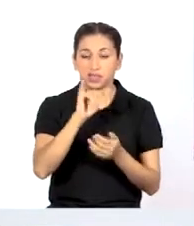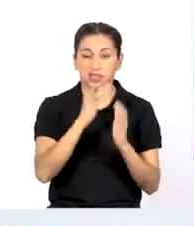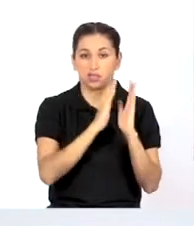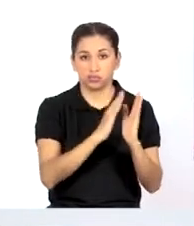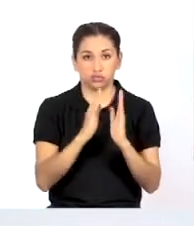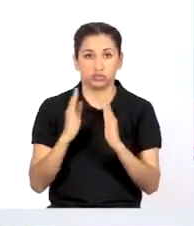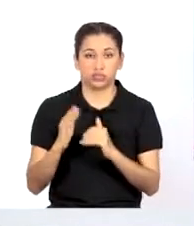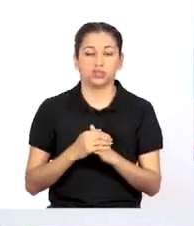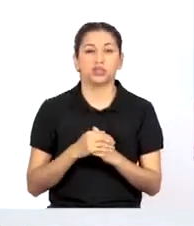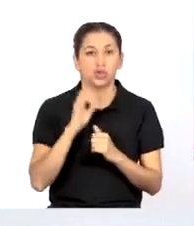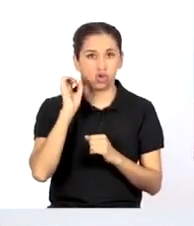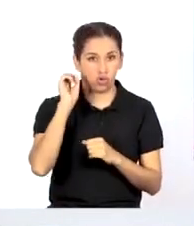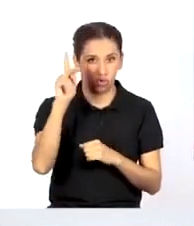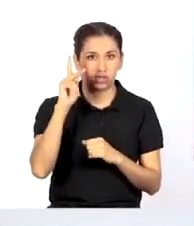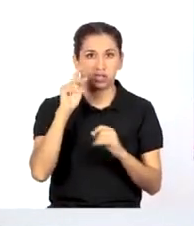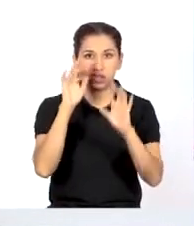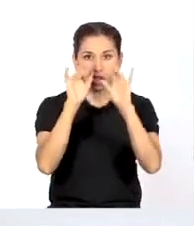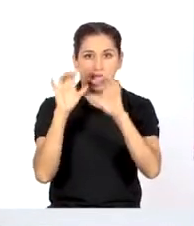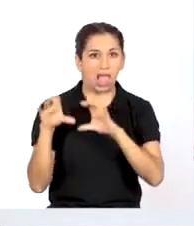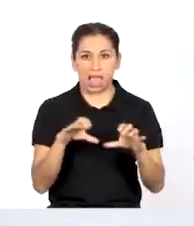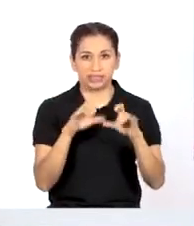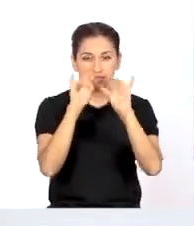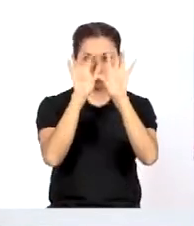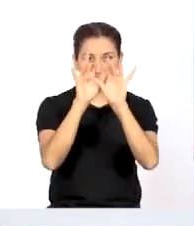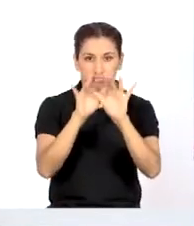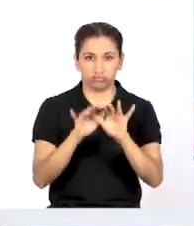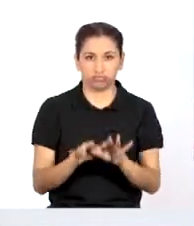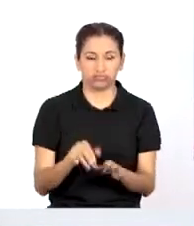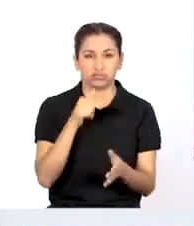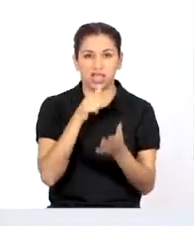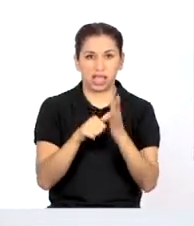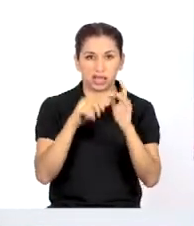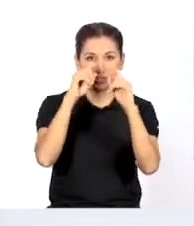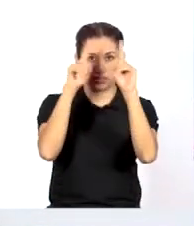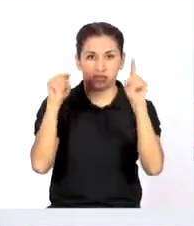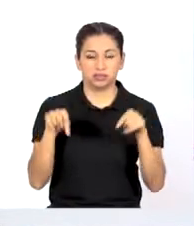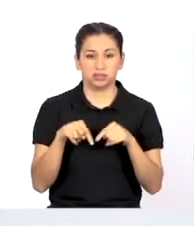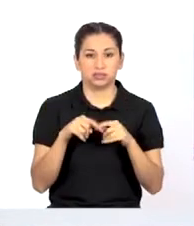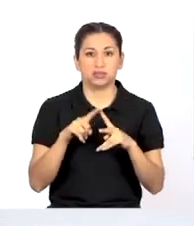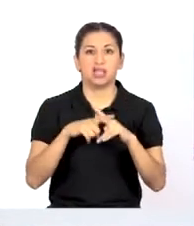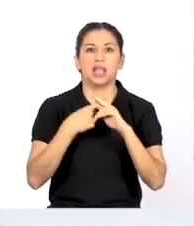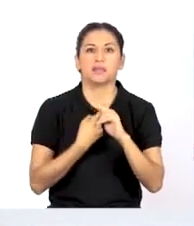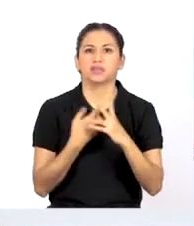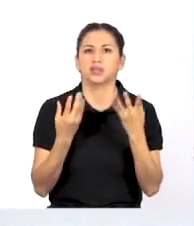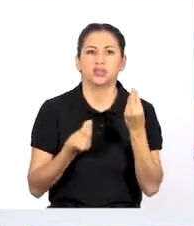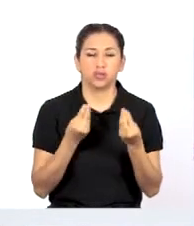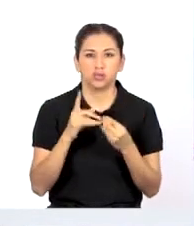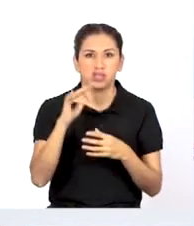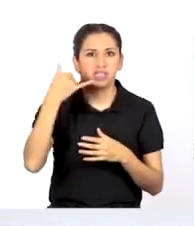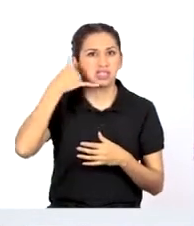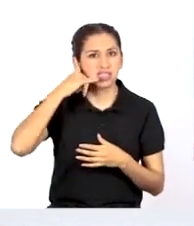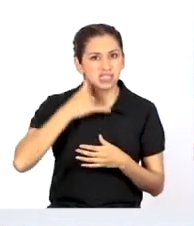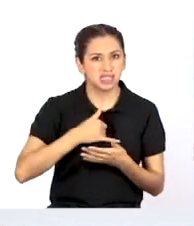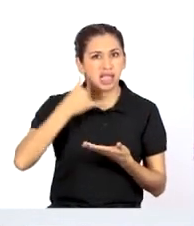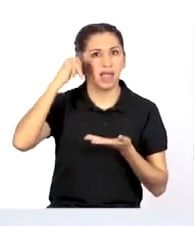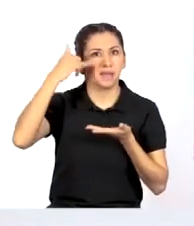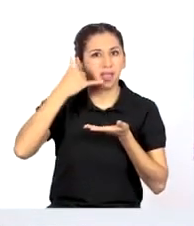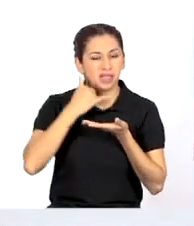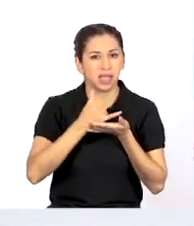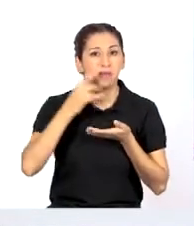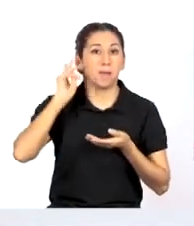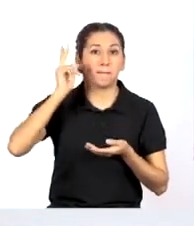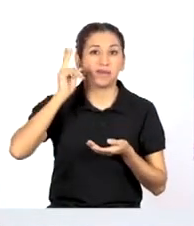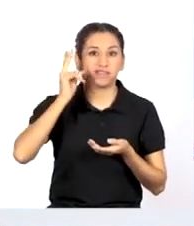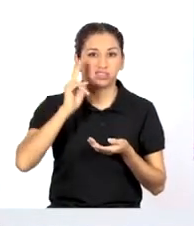cronograma. Muy bien. Elaborar un documento. ¿Por dónde comenzar? Recibiendo llamada de